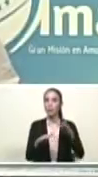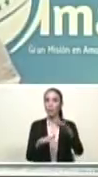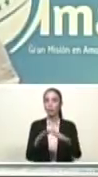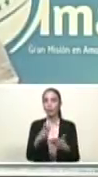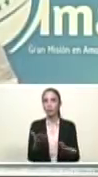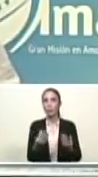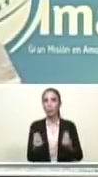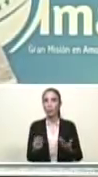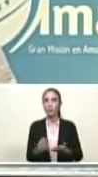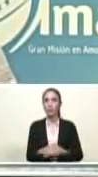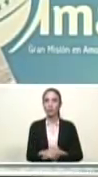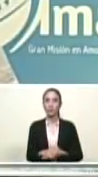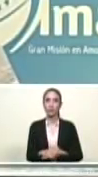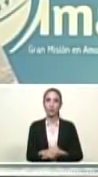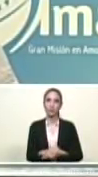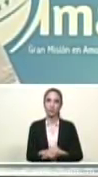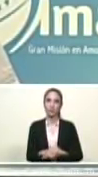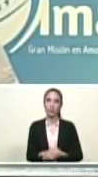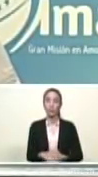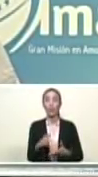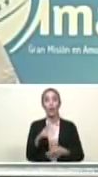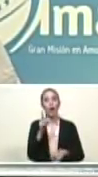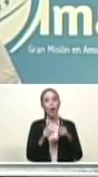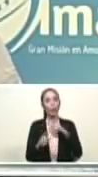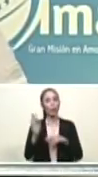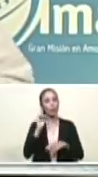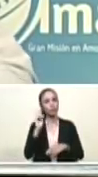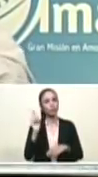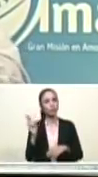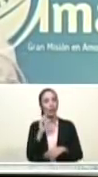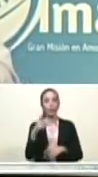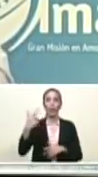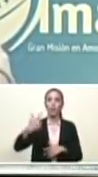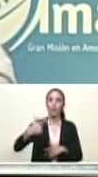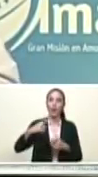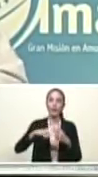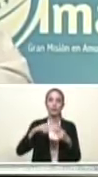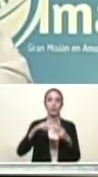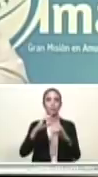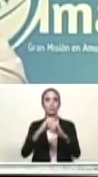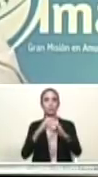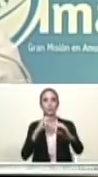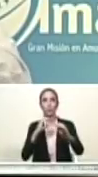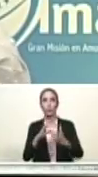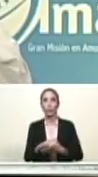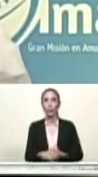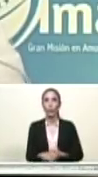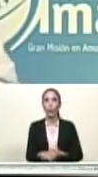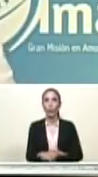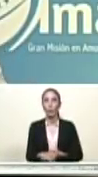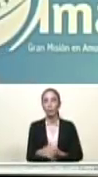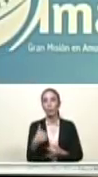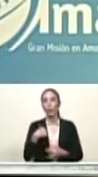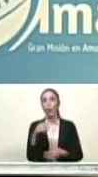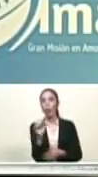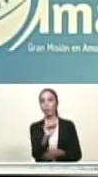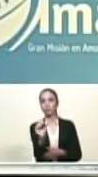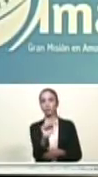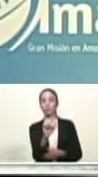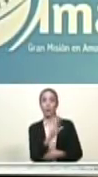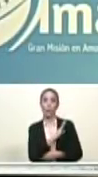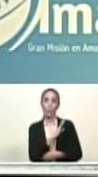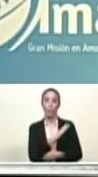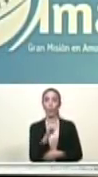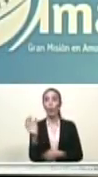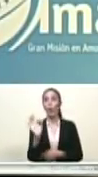Atención, los que nos escuchan por radio, si usted va a un taxi, va a un carrito por puesto, si usted va en un carro particular, si le están